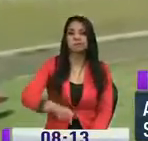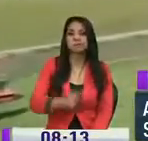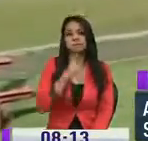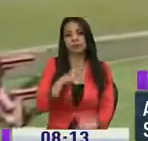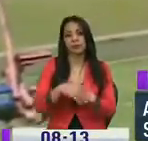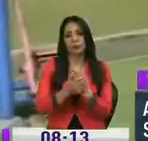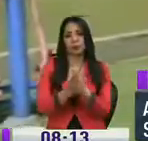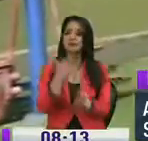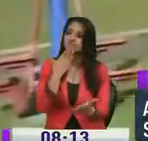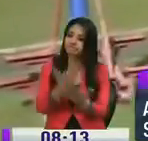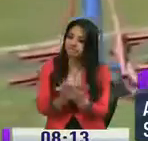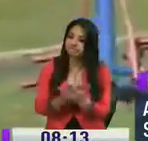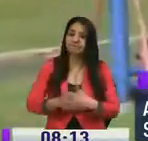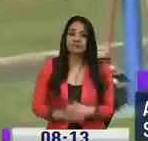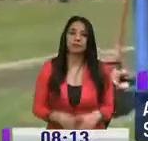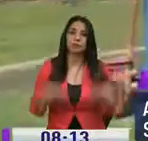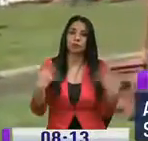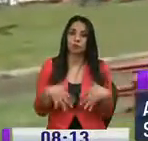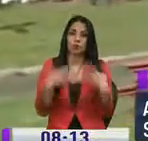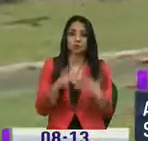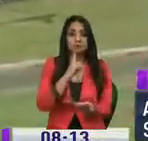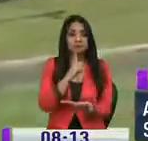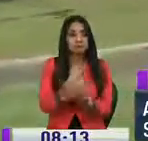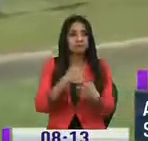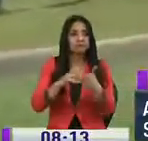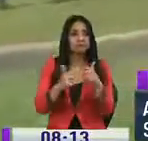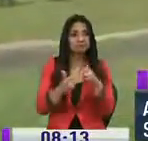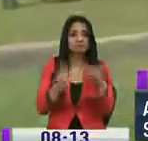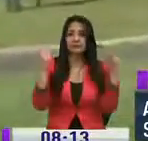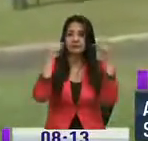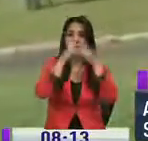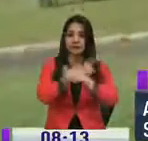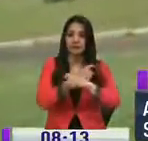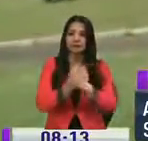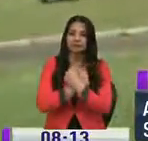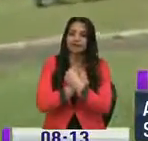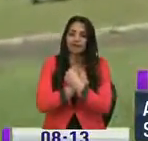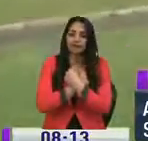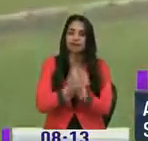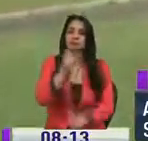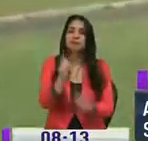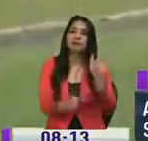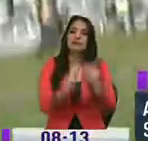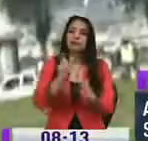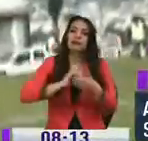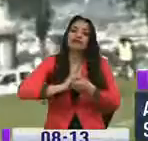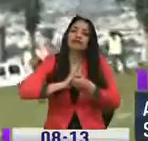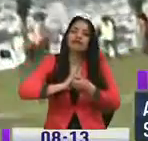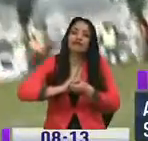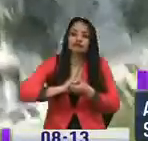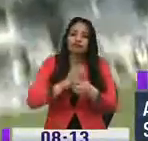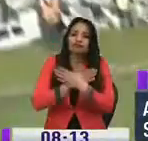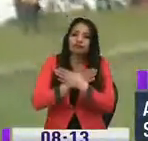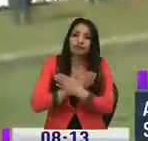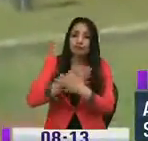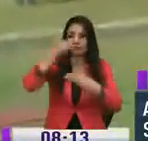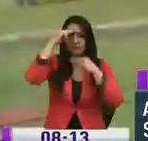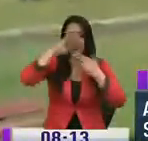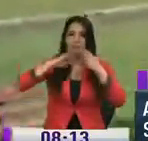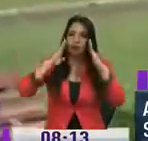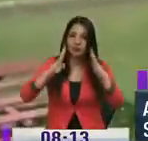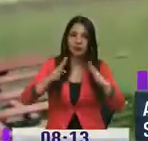señorita. Imagínense, bueno, ahí también está un poco del cariño mostrado por la gente aquí, hacia el noticiero de la comunidad y también